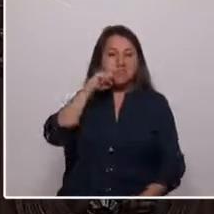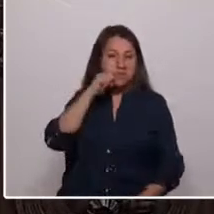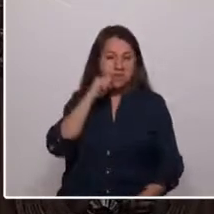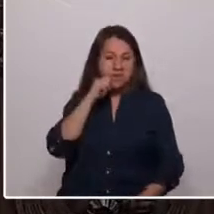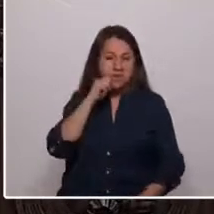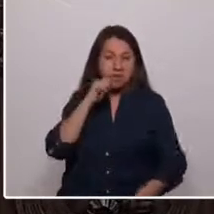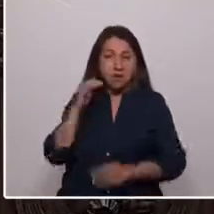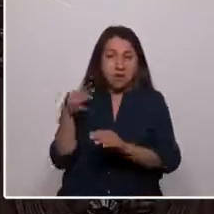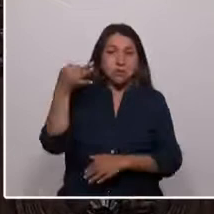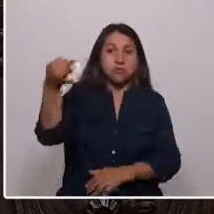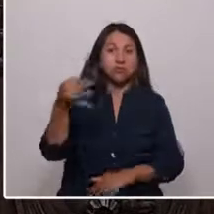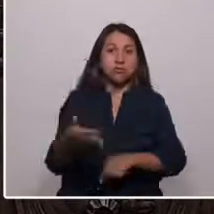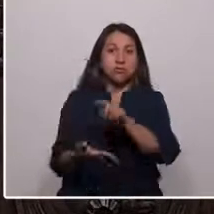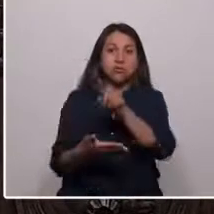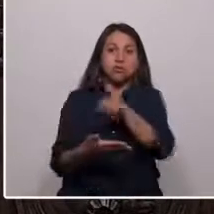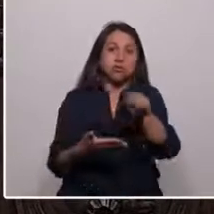fruto.